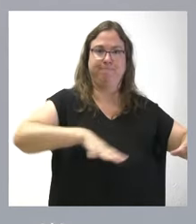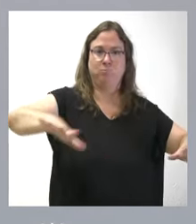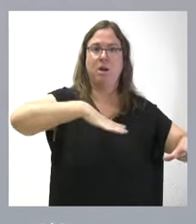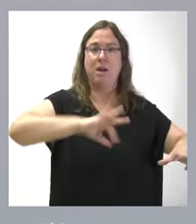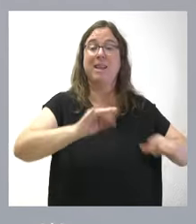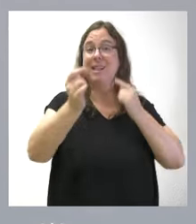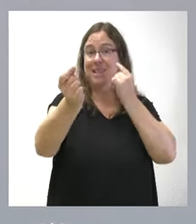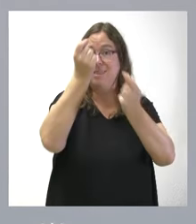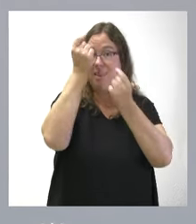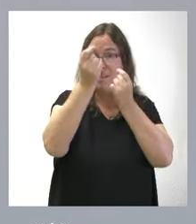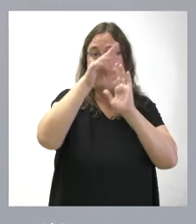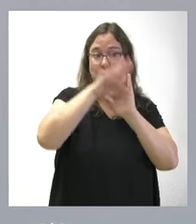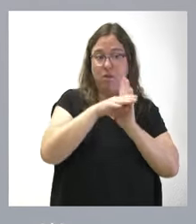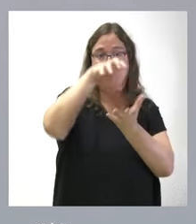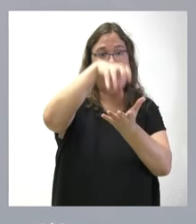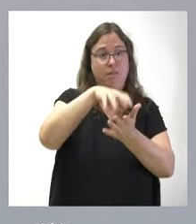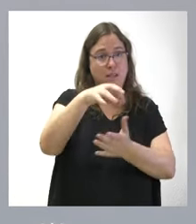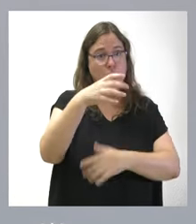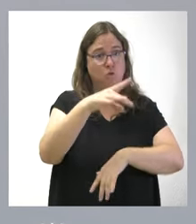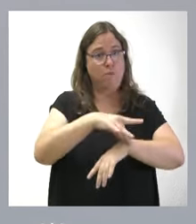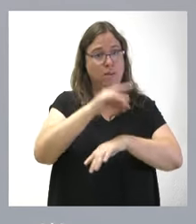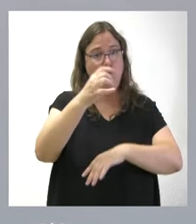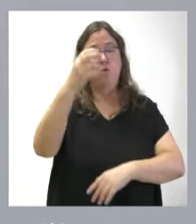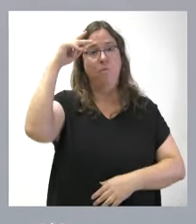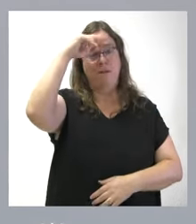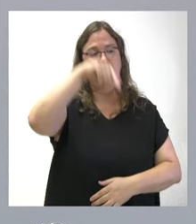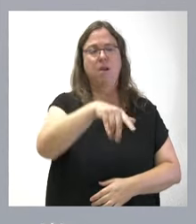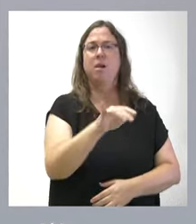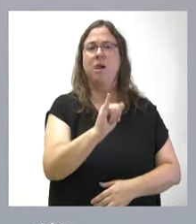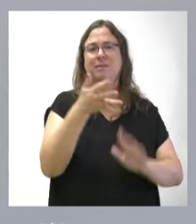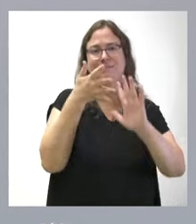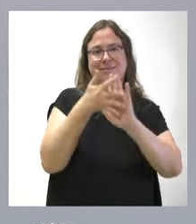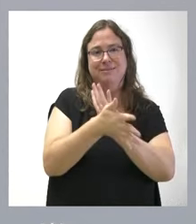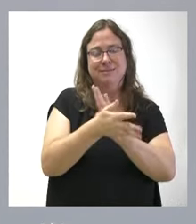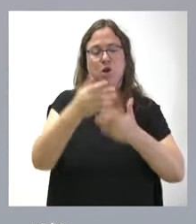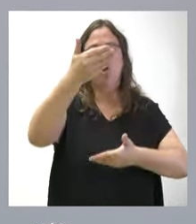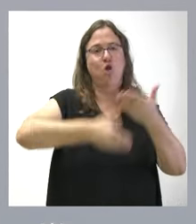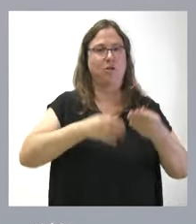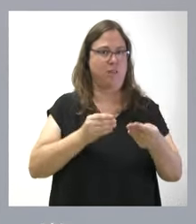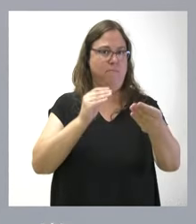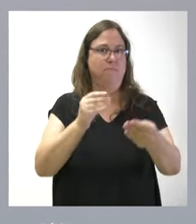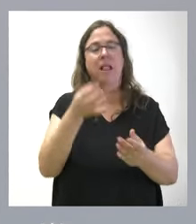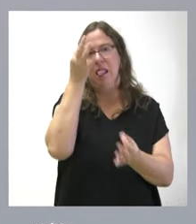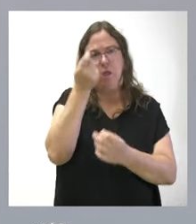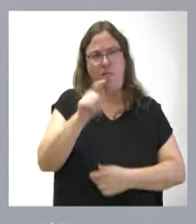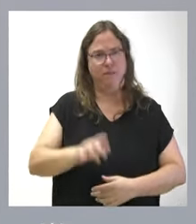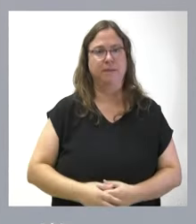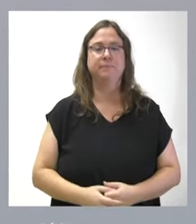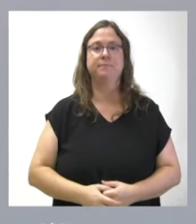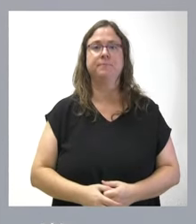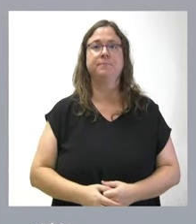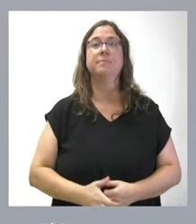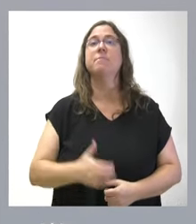de las condiciones de este centro de salud de Medina de Río Seco lo tienen ustedes descritos en la nota de prensa y no paso a detallarlo, pero